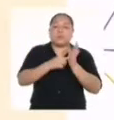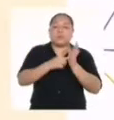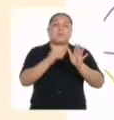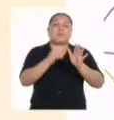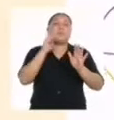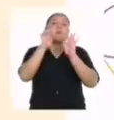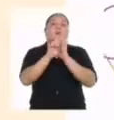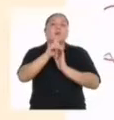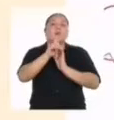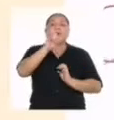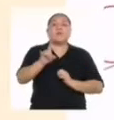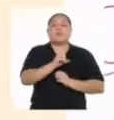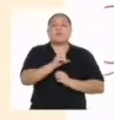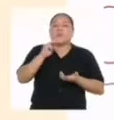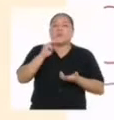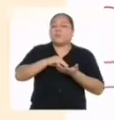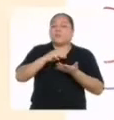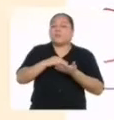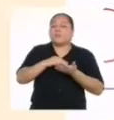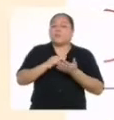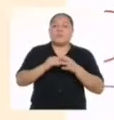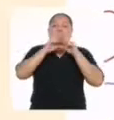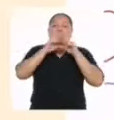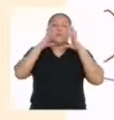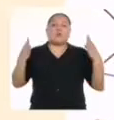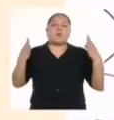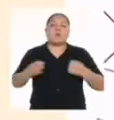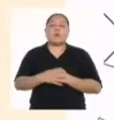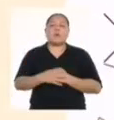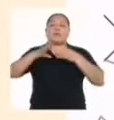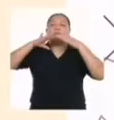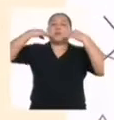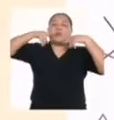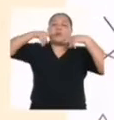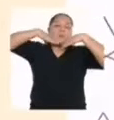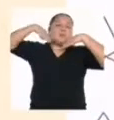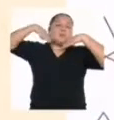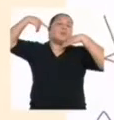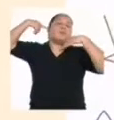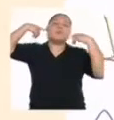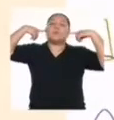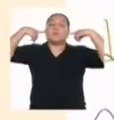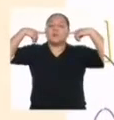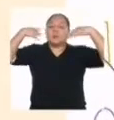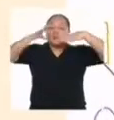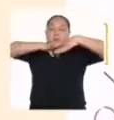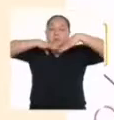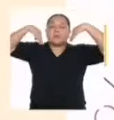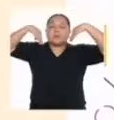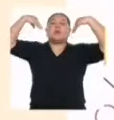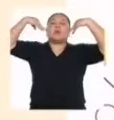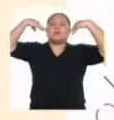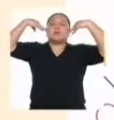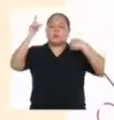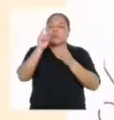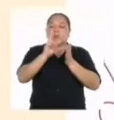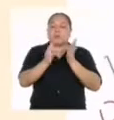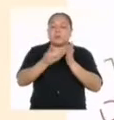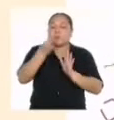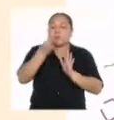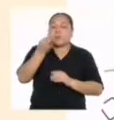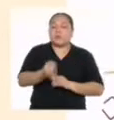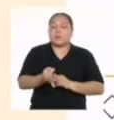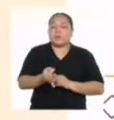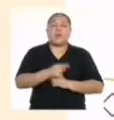Por ejemplo, se utiliza mucho la frase, sonrisa de oreja a oreja. Esto no significa que realmente sea así.